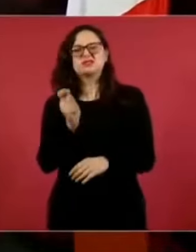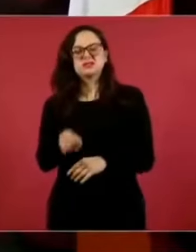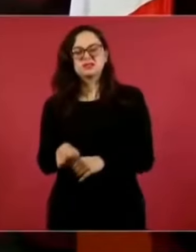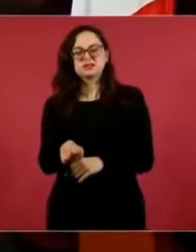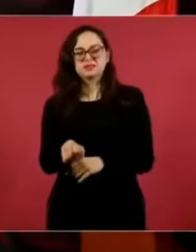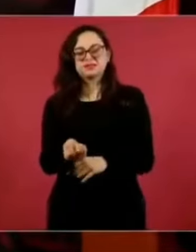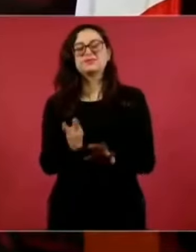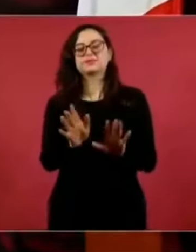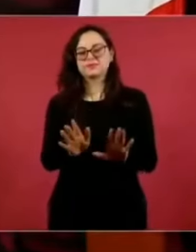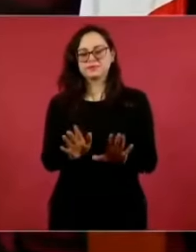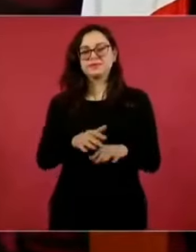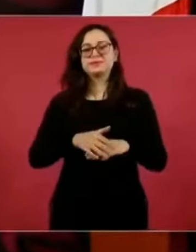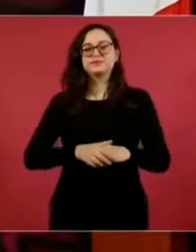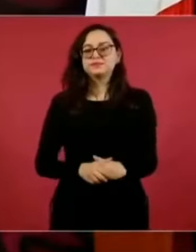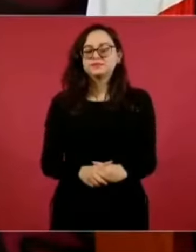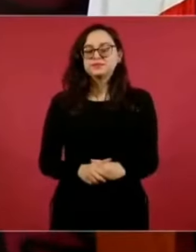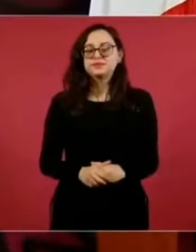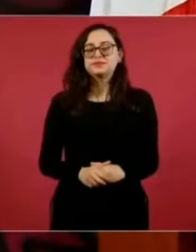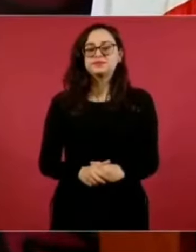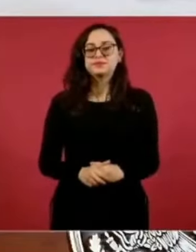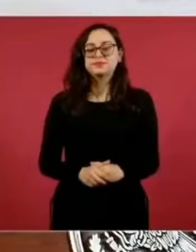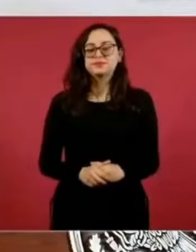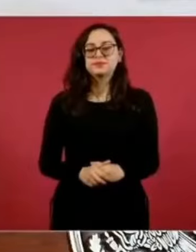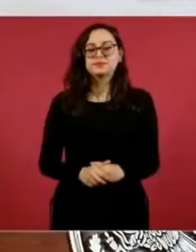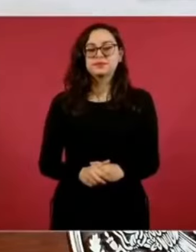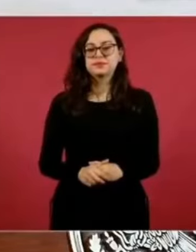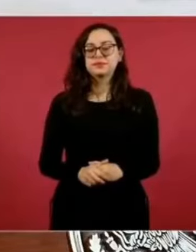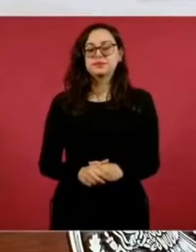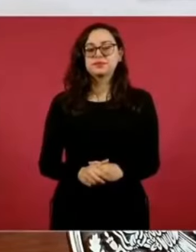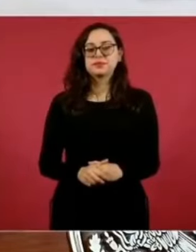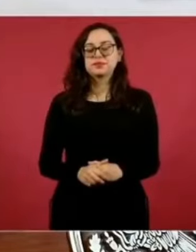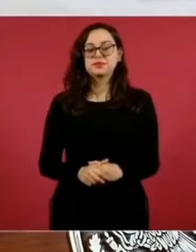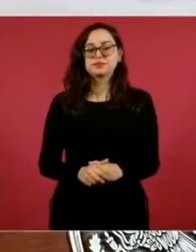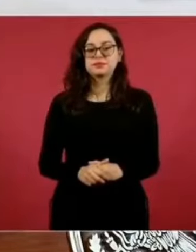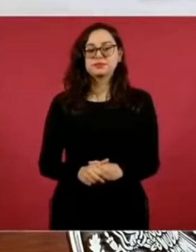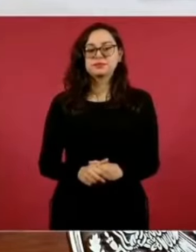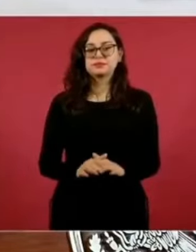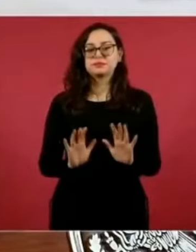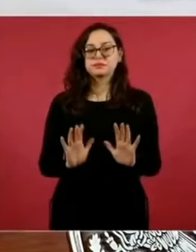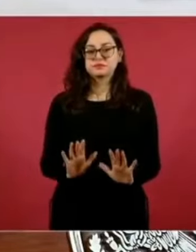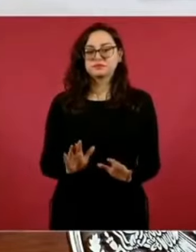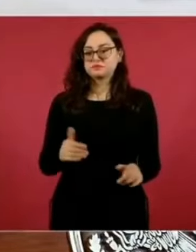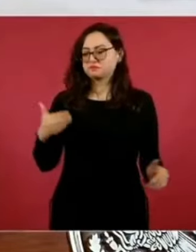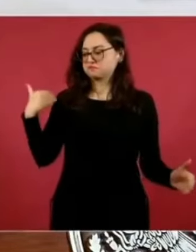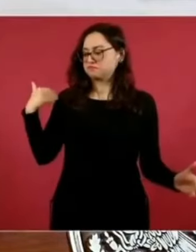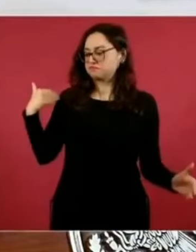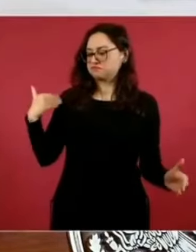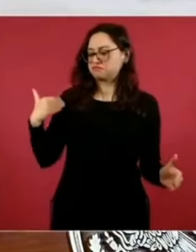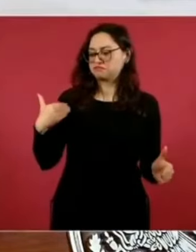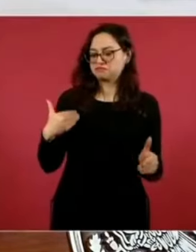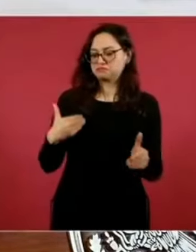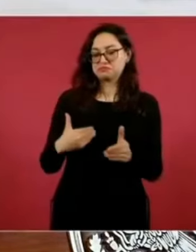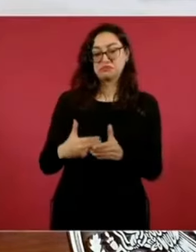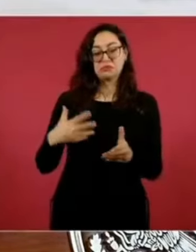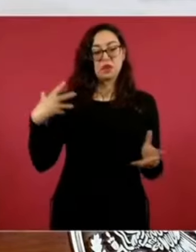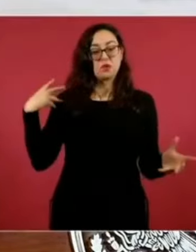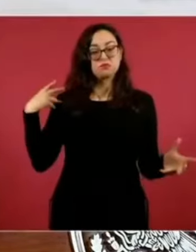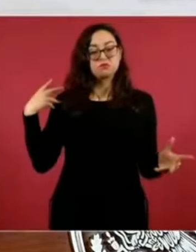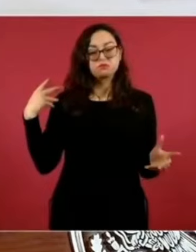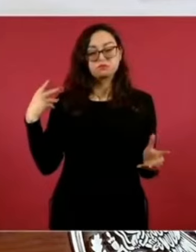prácticamente se está terminando todo el trabajo